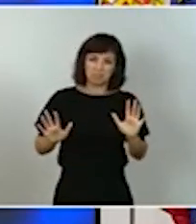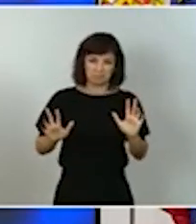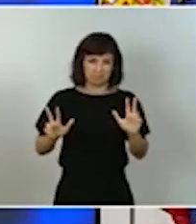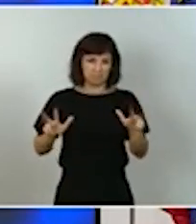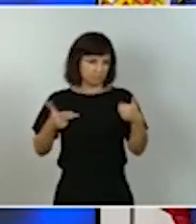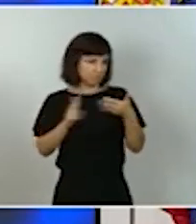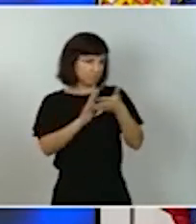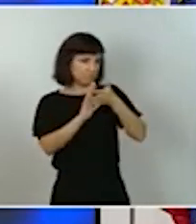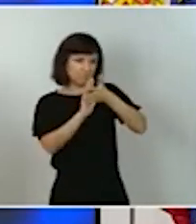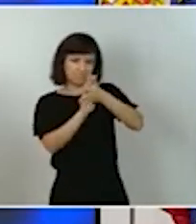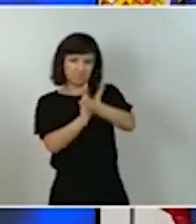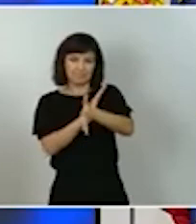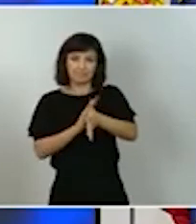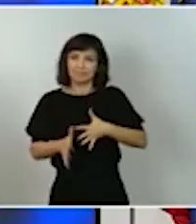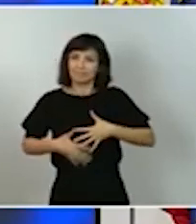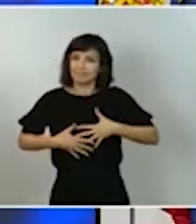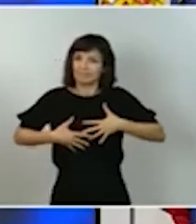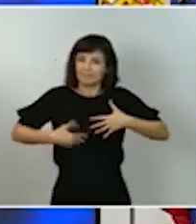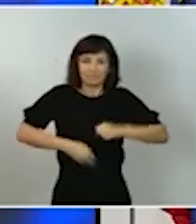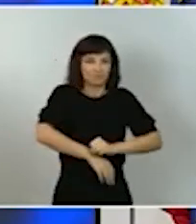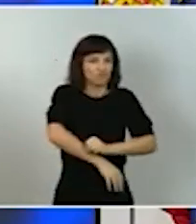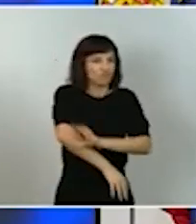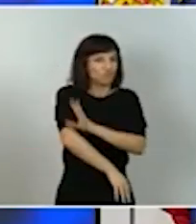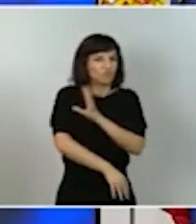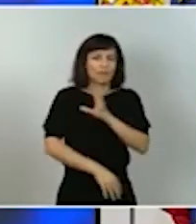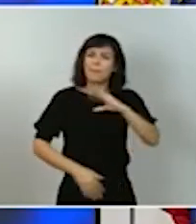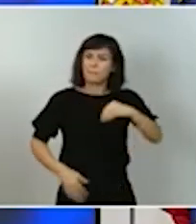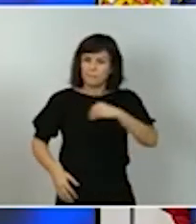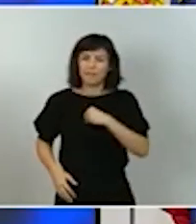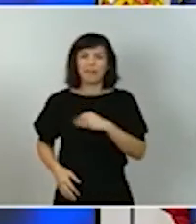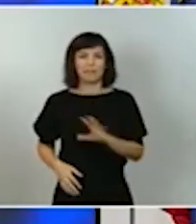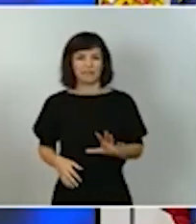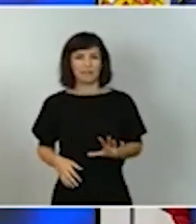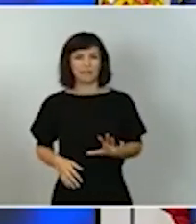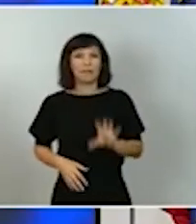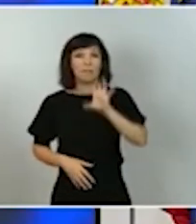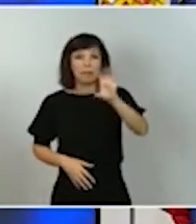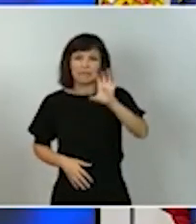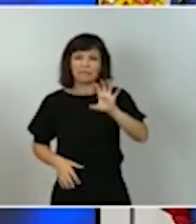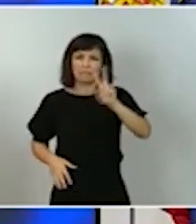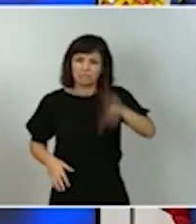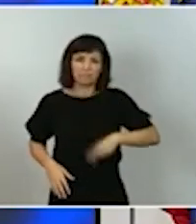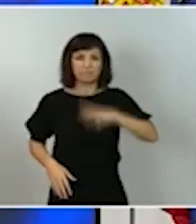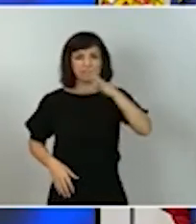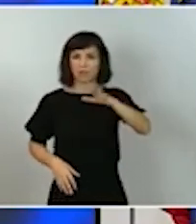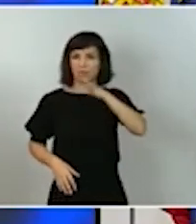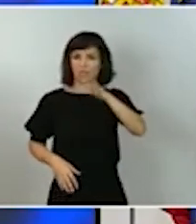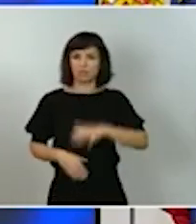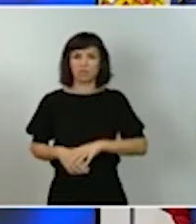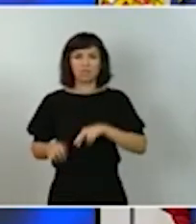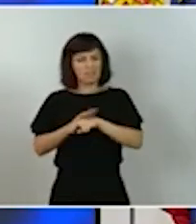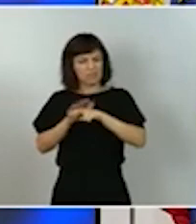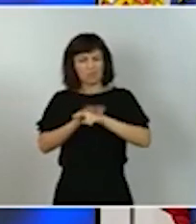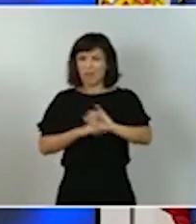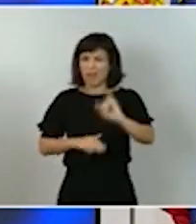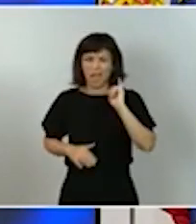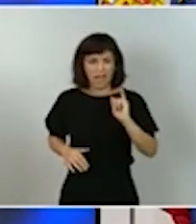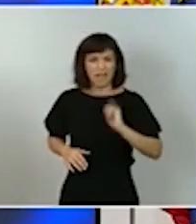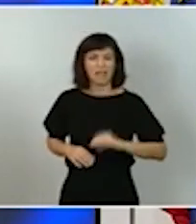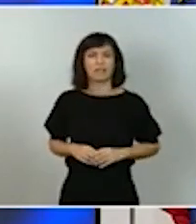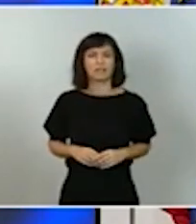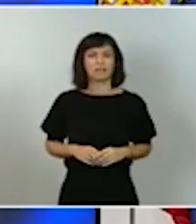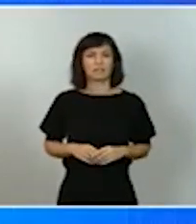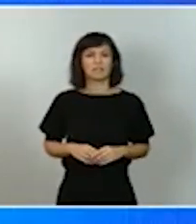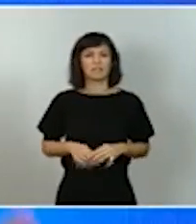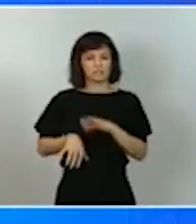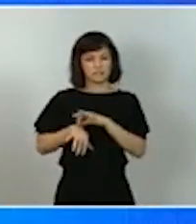apasionante merecerá la pena tenemos un país extraordinario tenemos los recursos tenemos la hoja de ruta